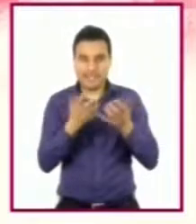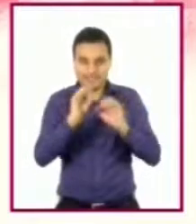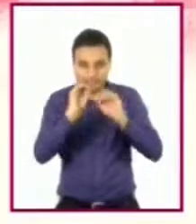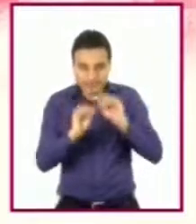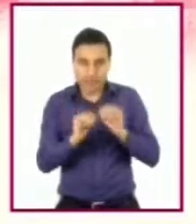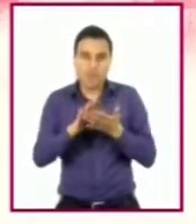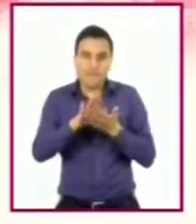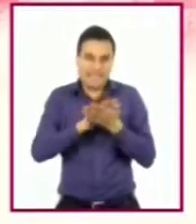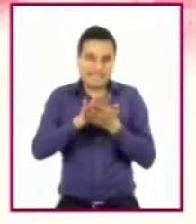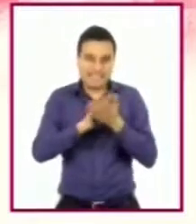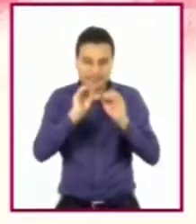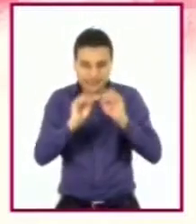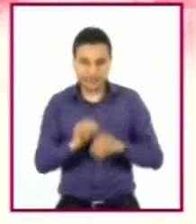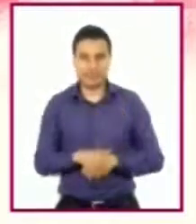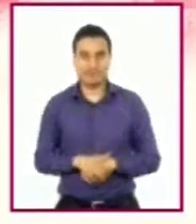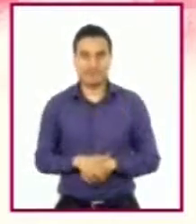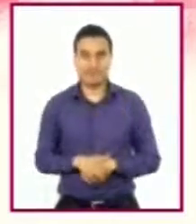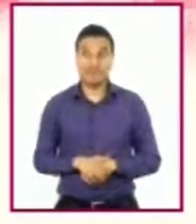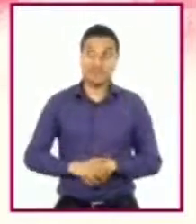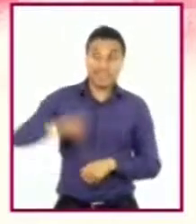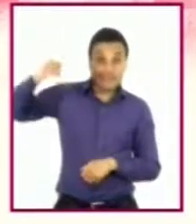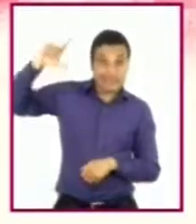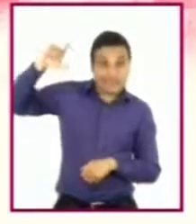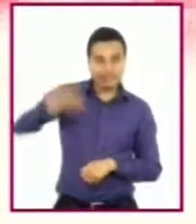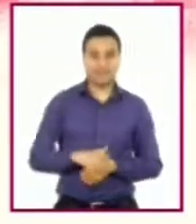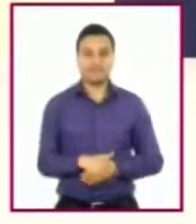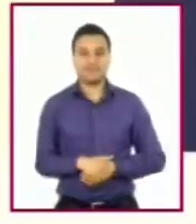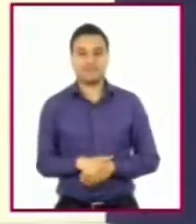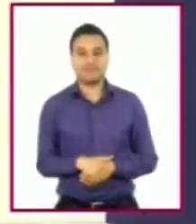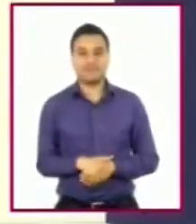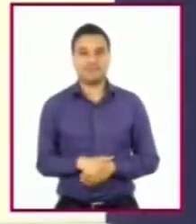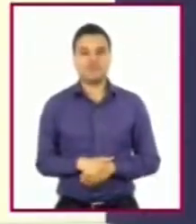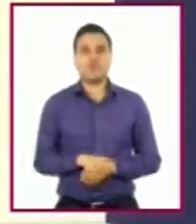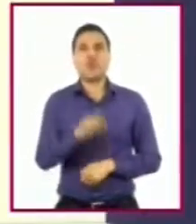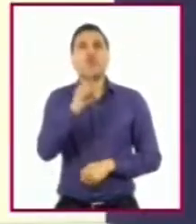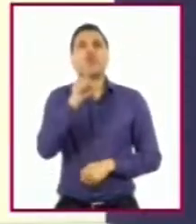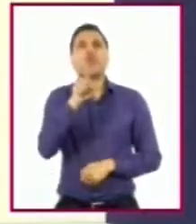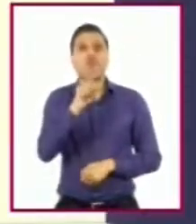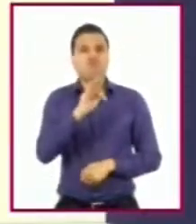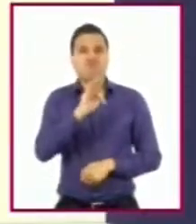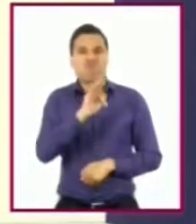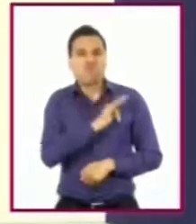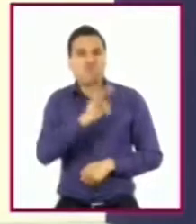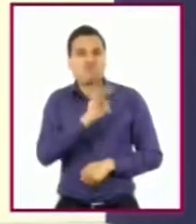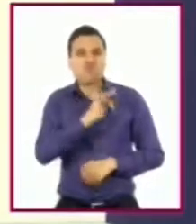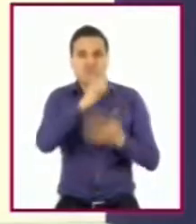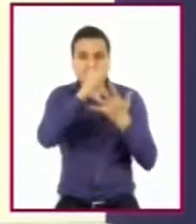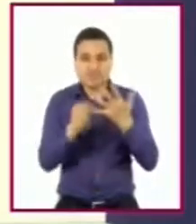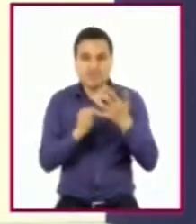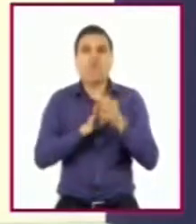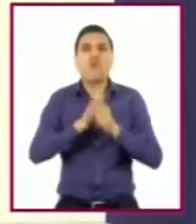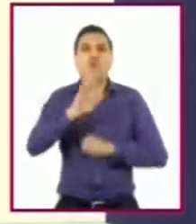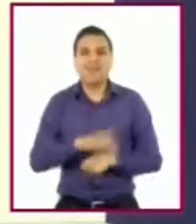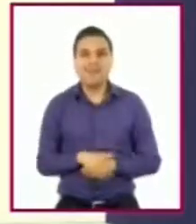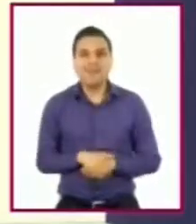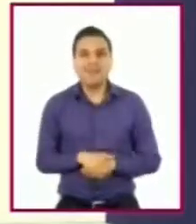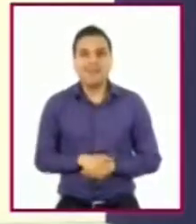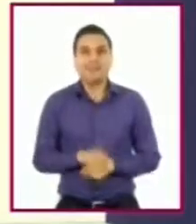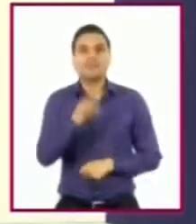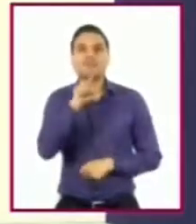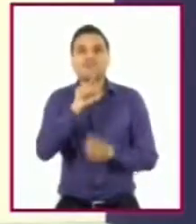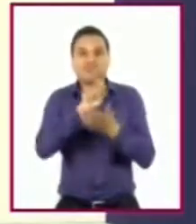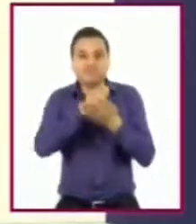Hacer selfies. ¿Qué capacidades seleccionaron o anotaron? Si